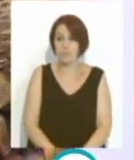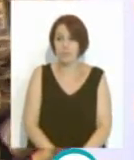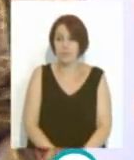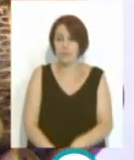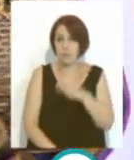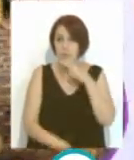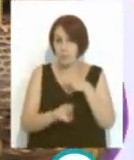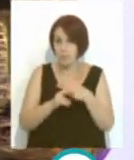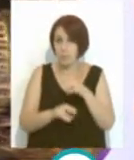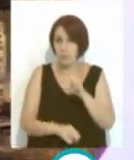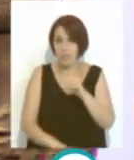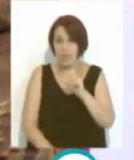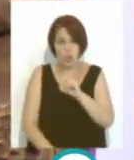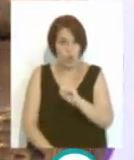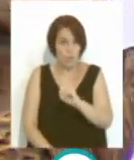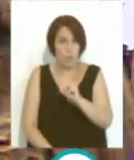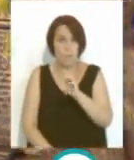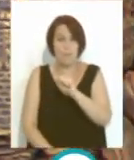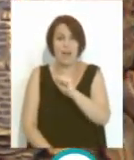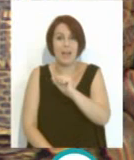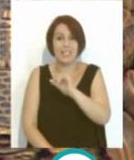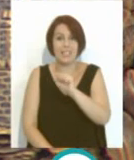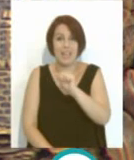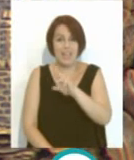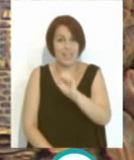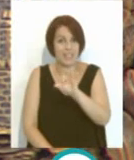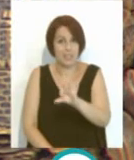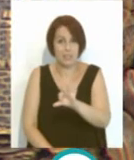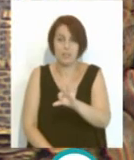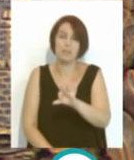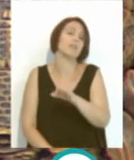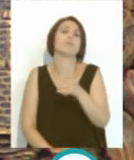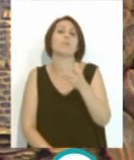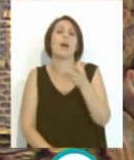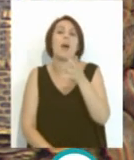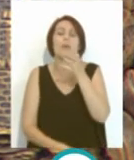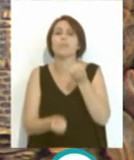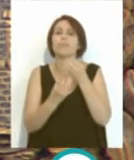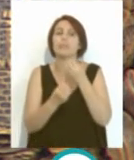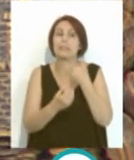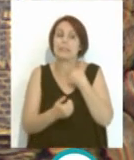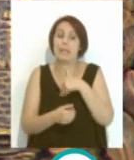Pedro Payares, con lo cual, Pedrito. Y ahora cuéntanos, para ahí que ya vamos finalizando,